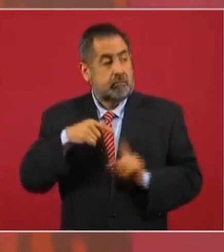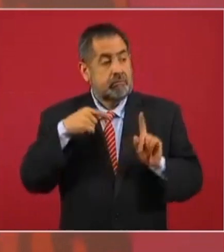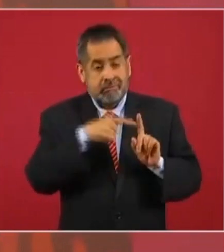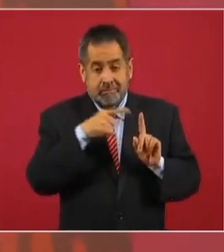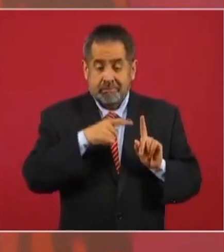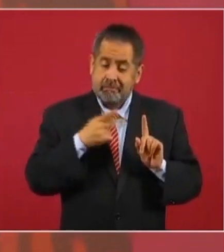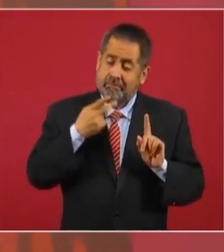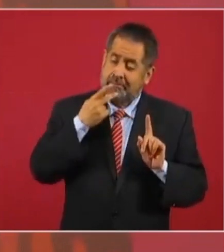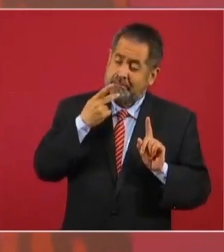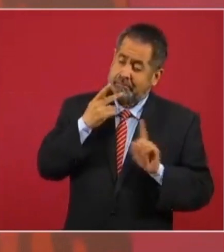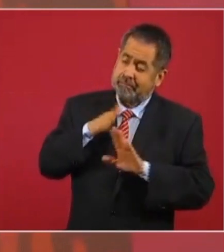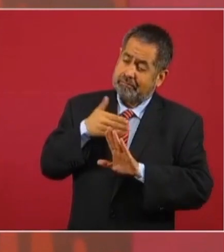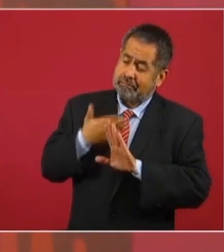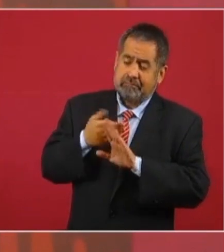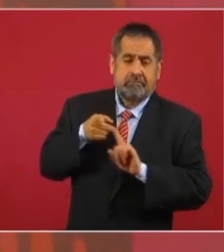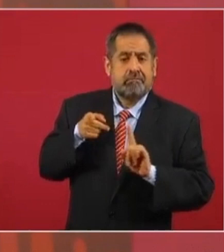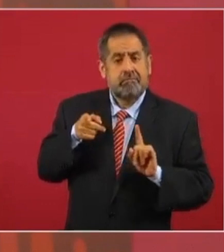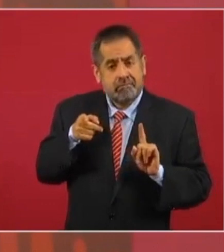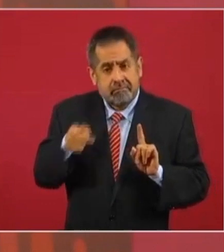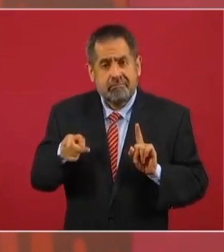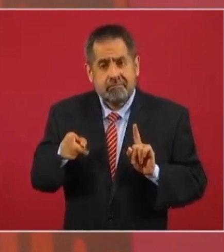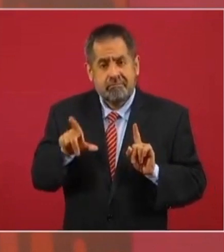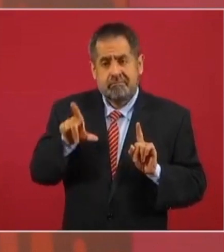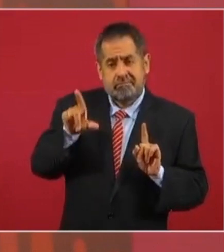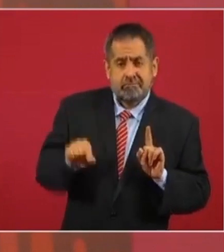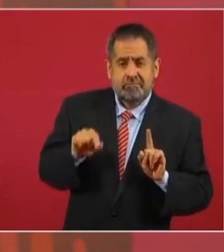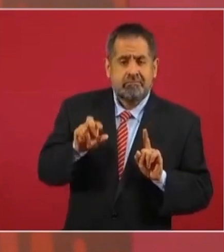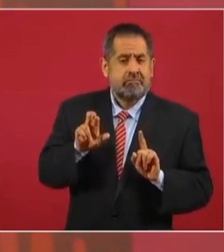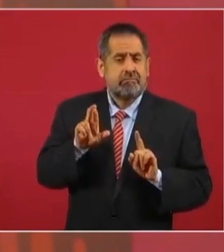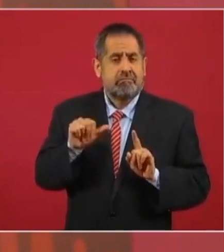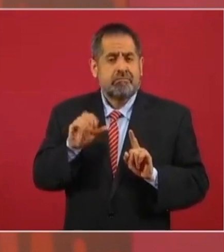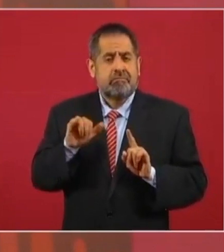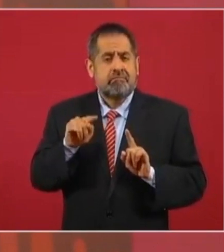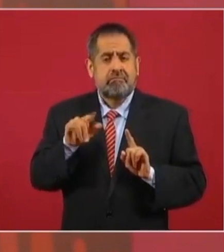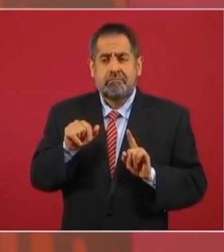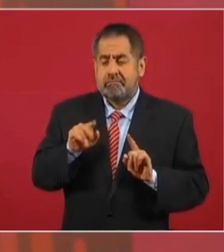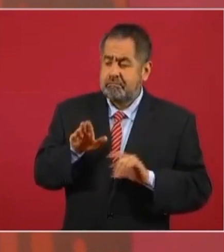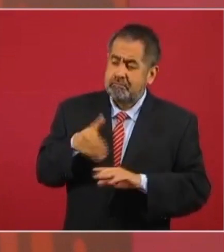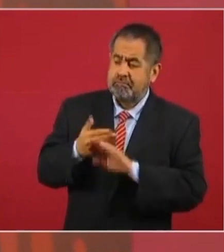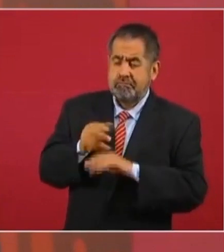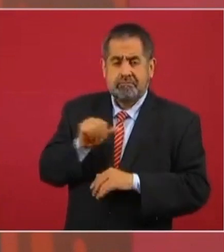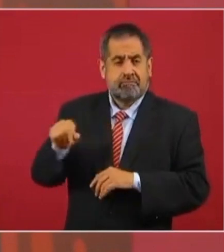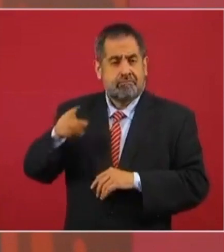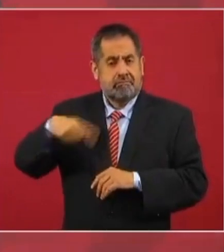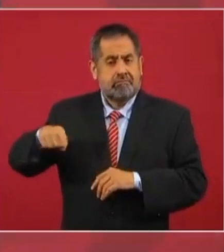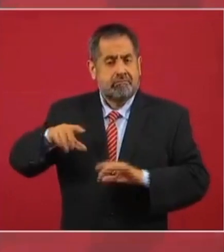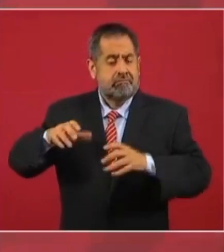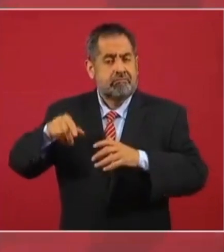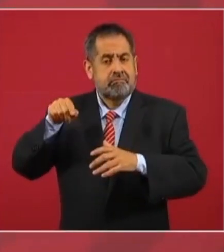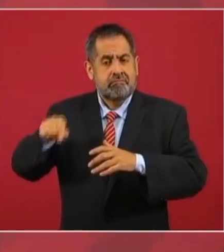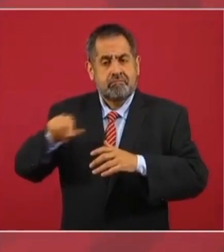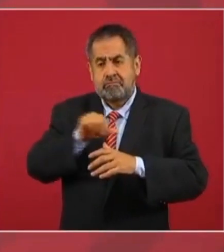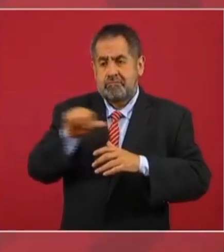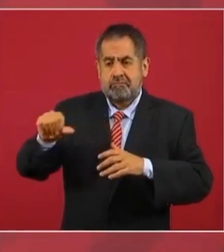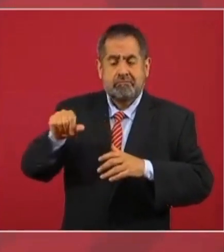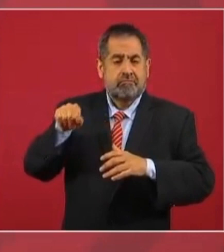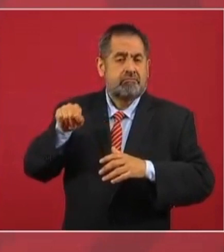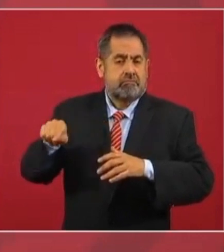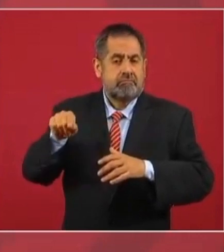de manera racista en contra de